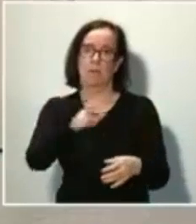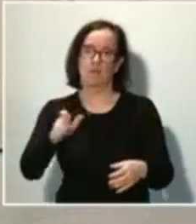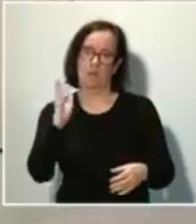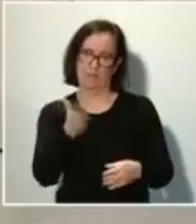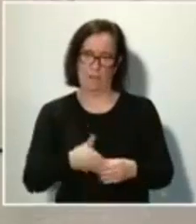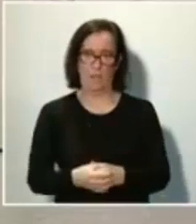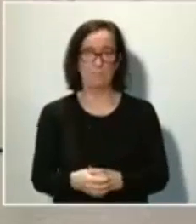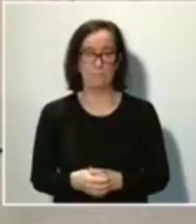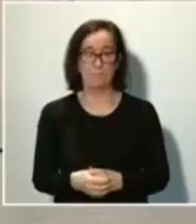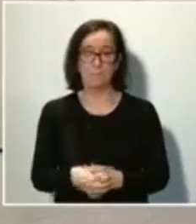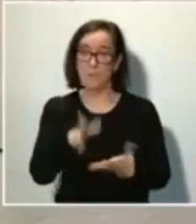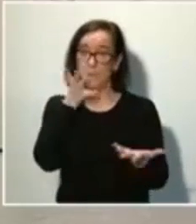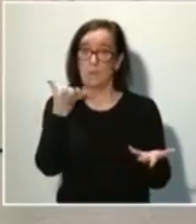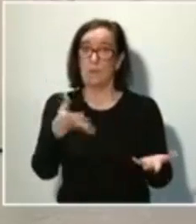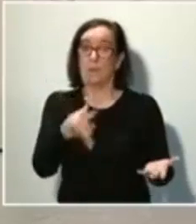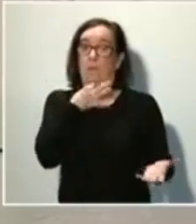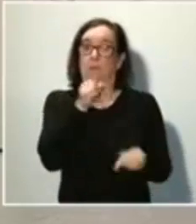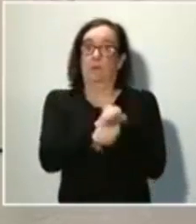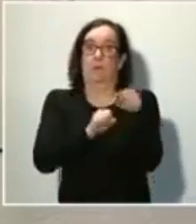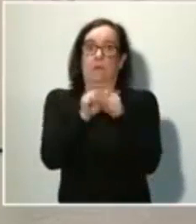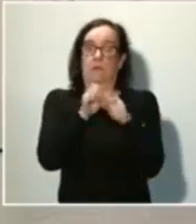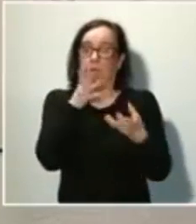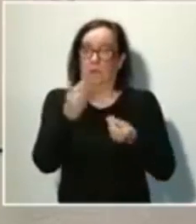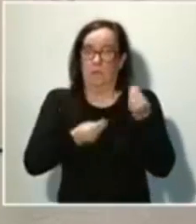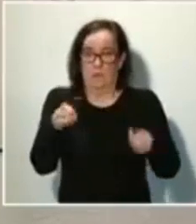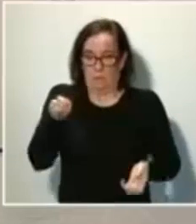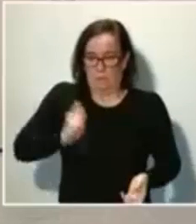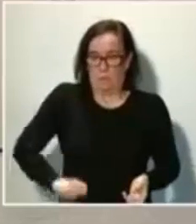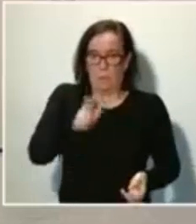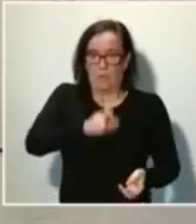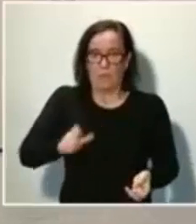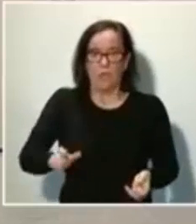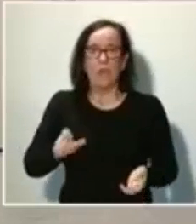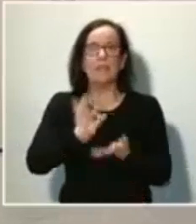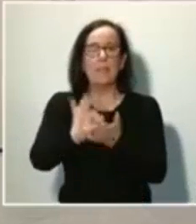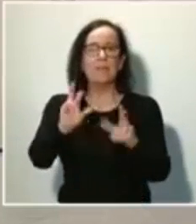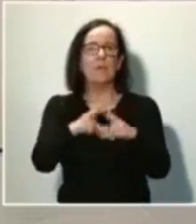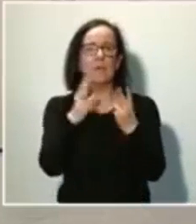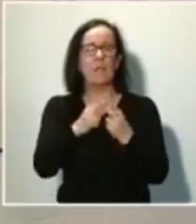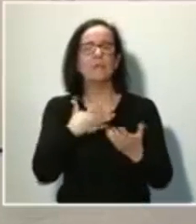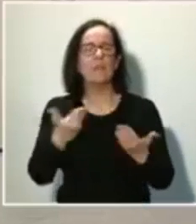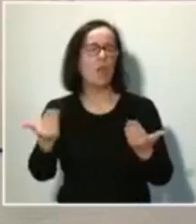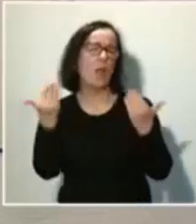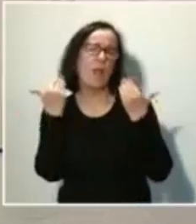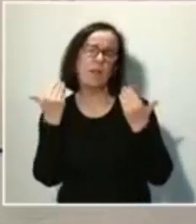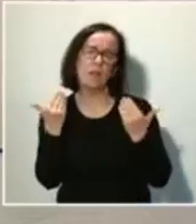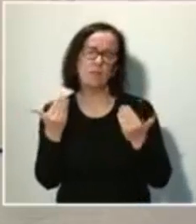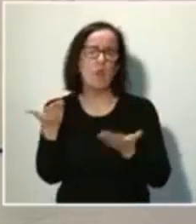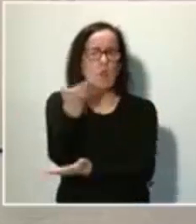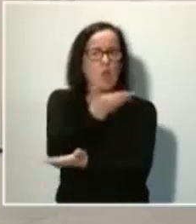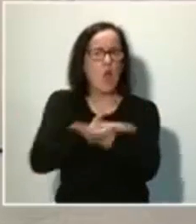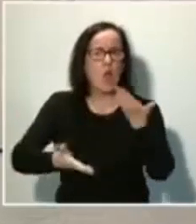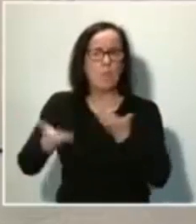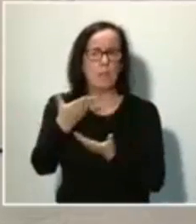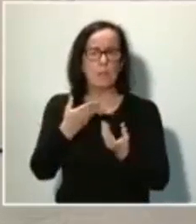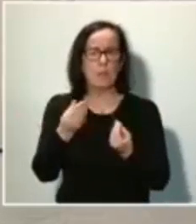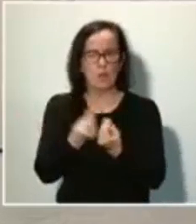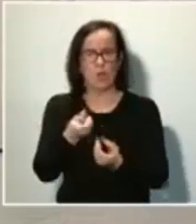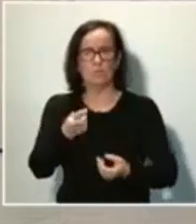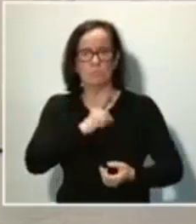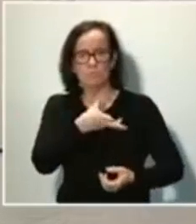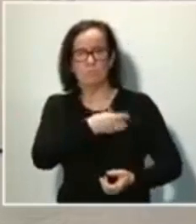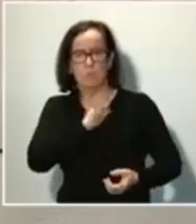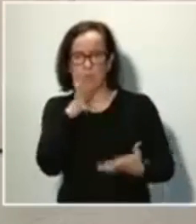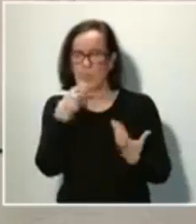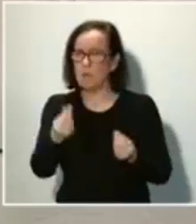Dada la sobrecarga de trabajo que enfrentan los profesionales de los servicios sociales, quiero agradecer la cooperación con nuestras Fuerzas Armadas, que está